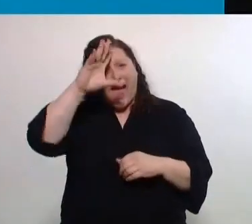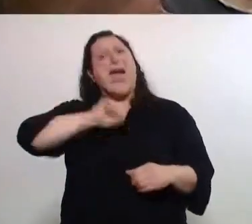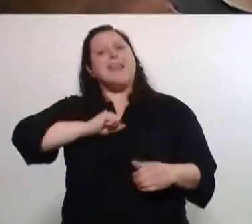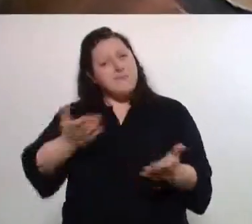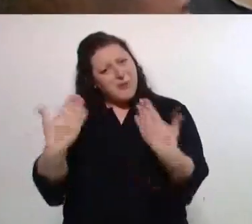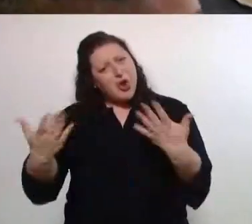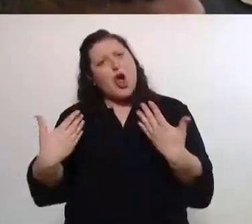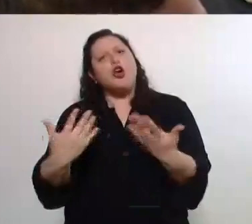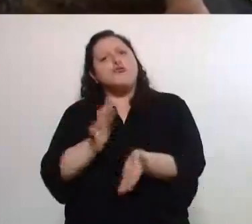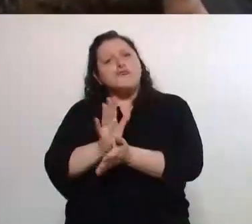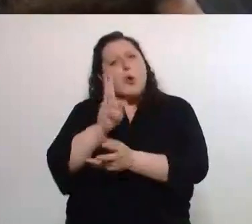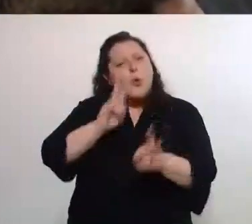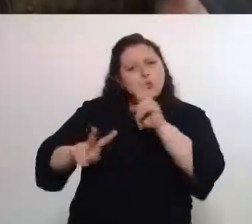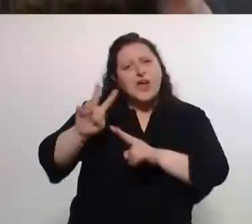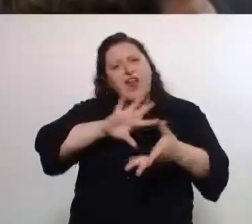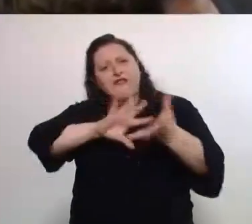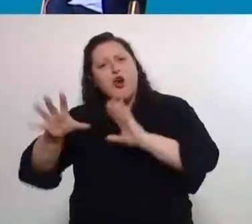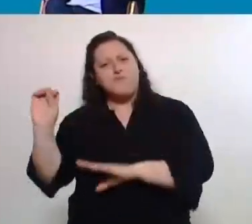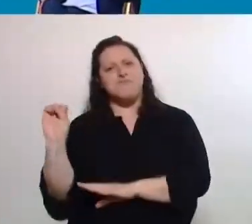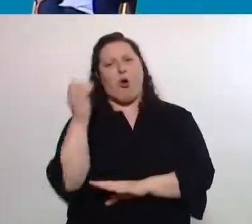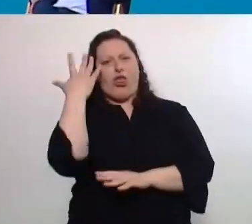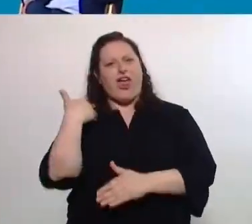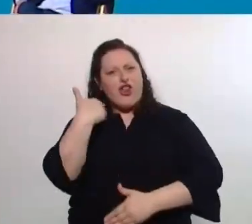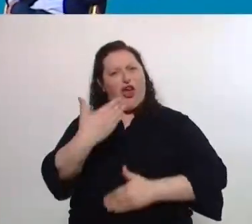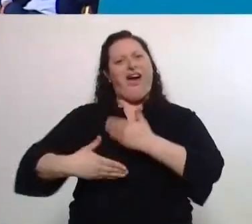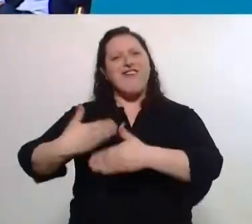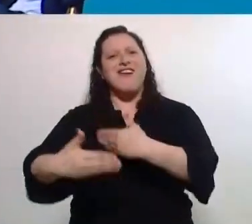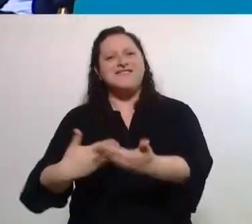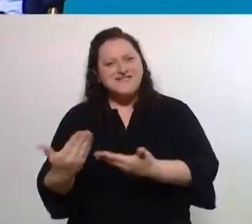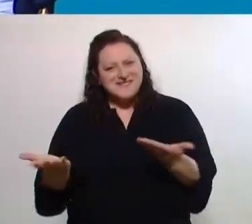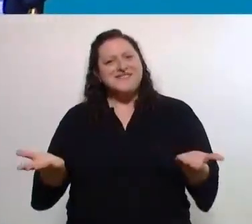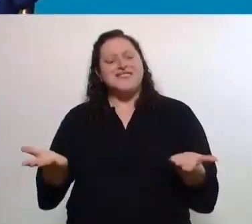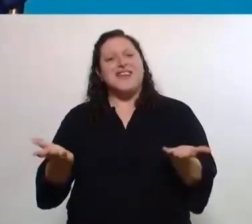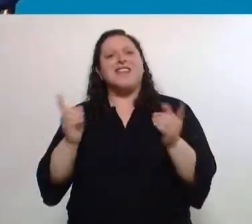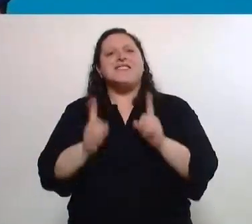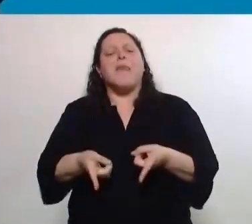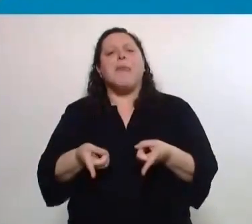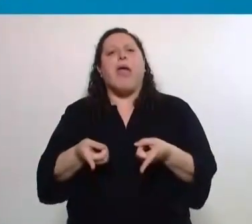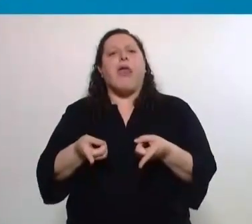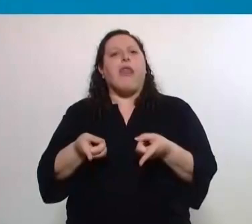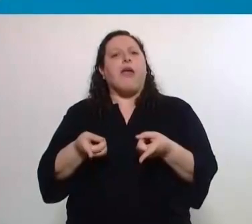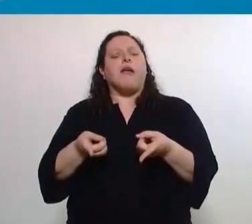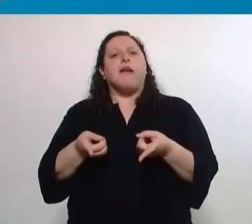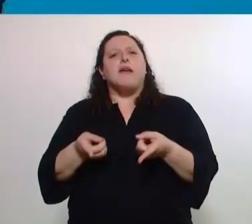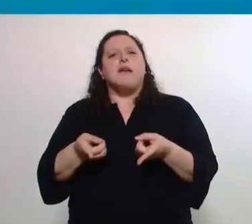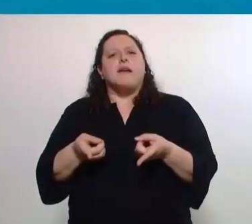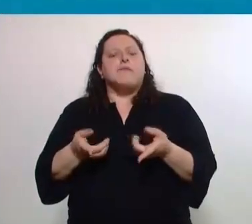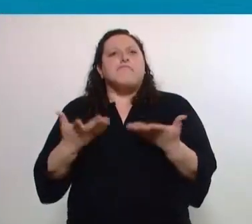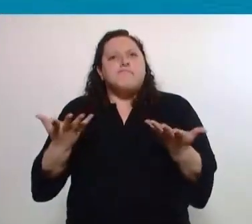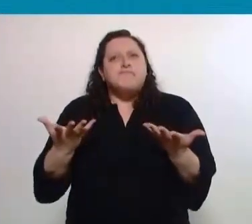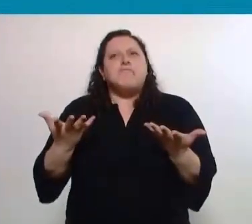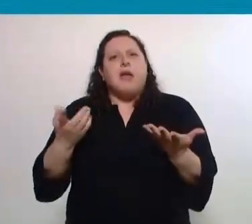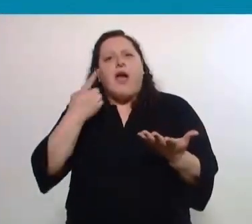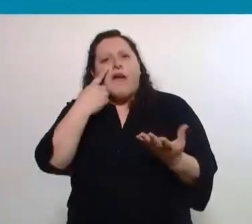a modernizarnos y avanzar. Animémonos además a establecer cómo